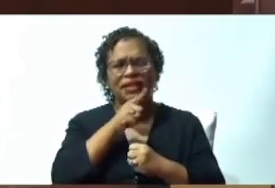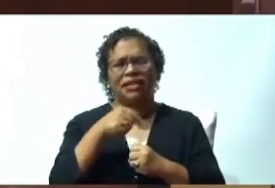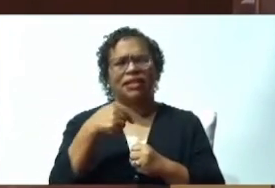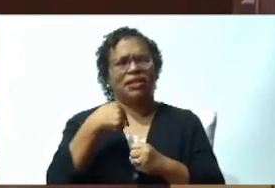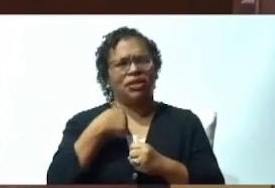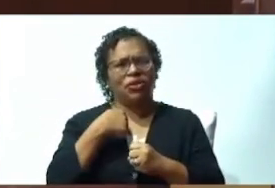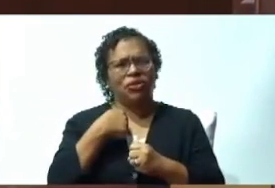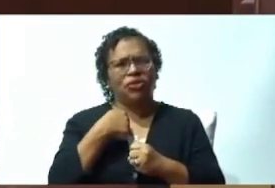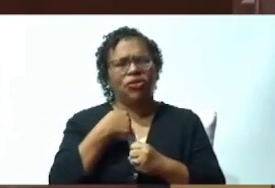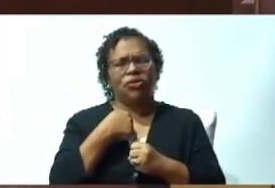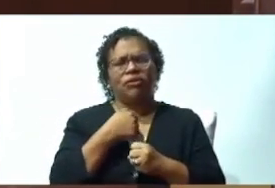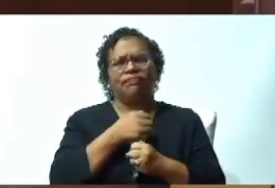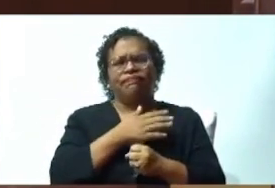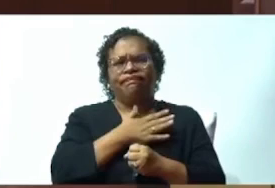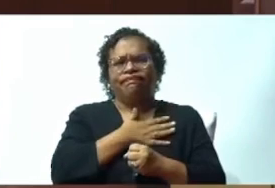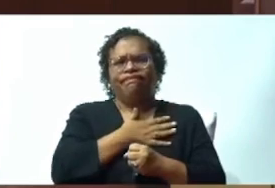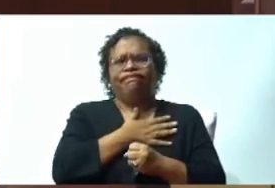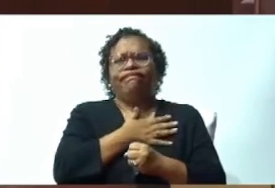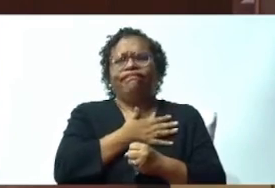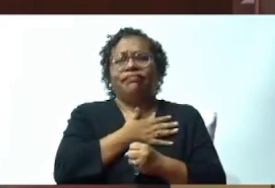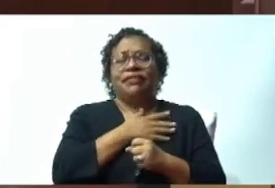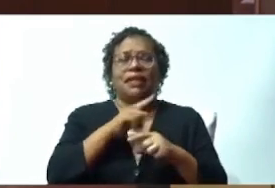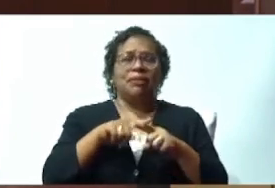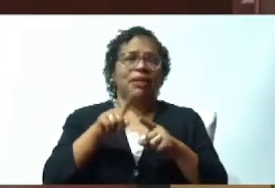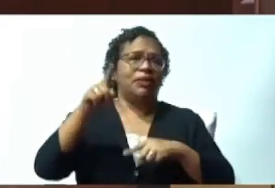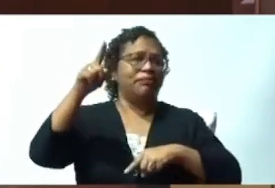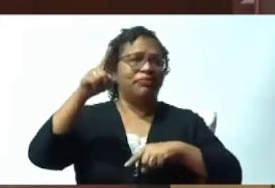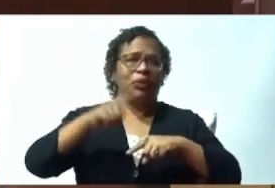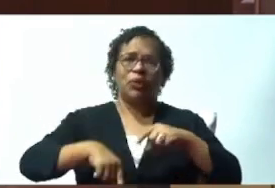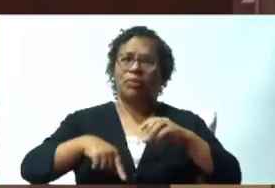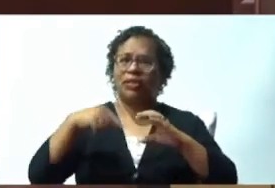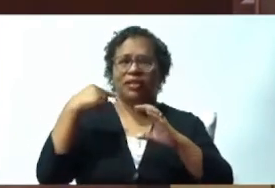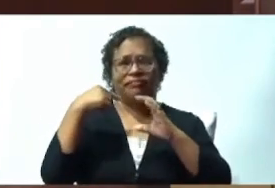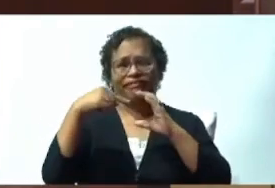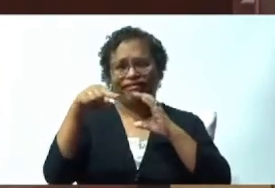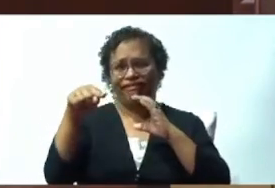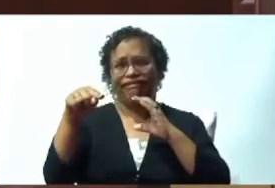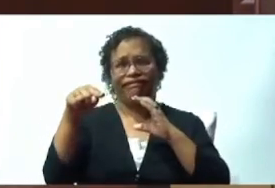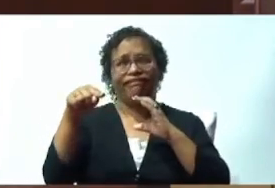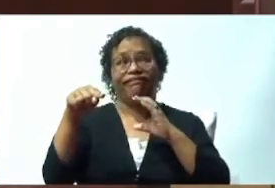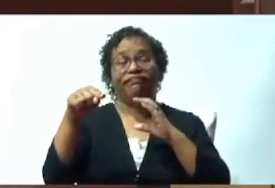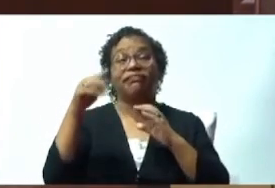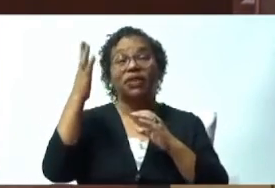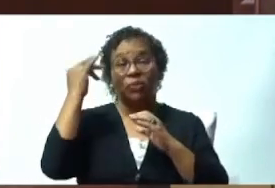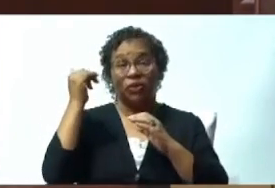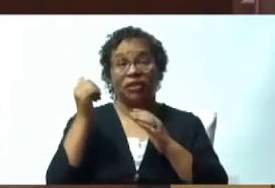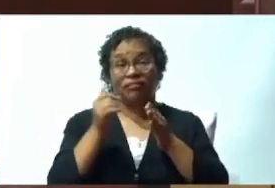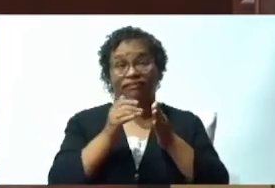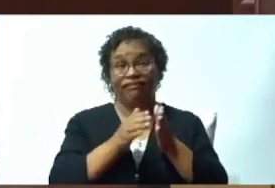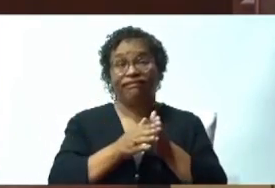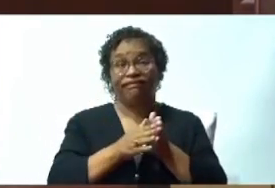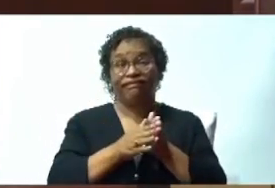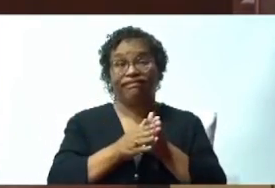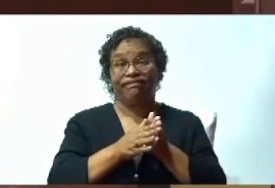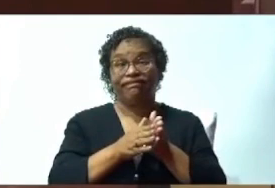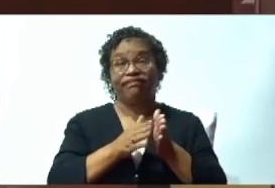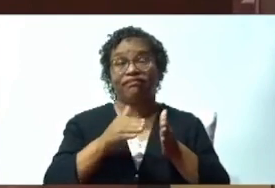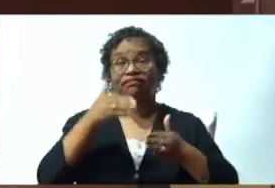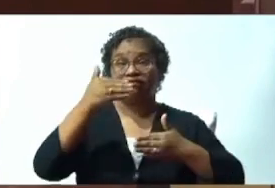pero no he tenido la oportunidad porque todavía estamos en el proceso de